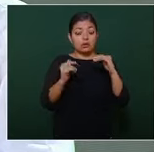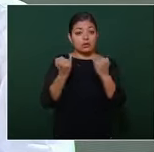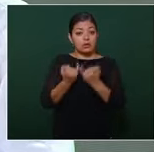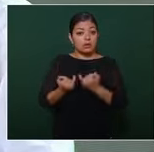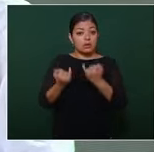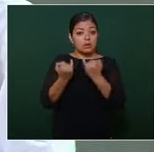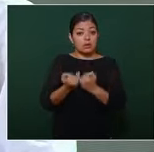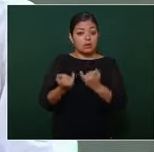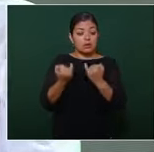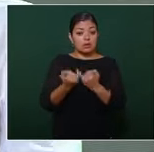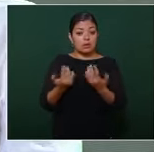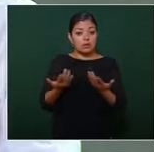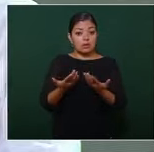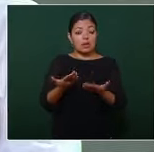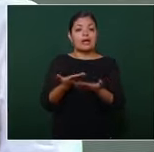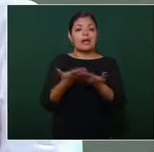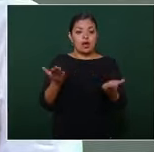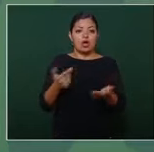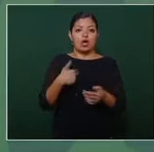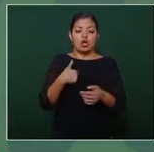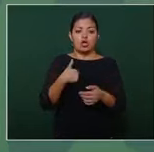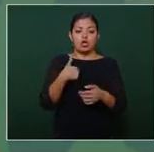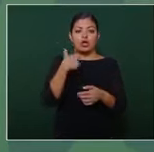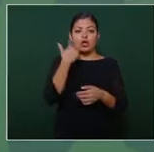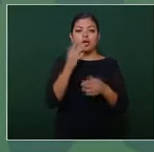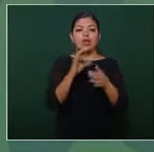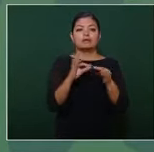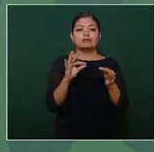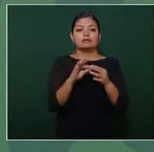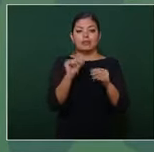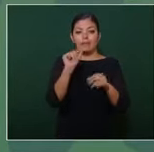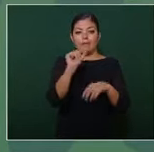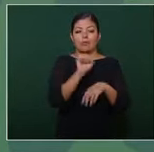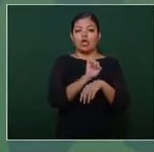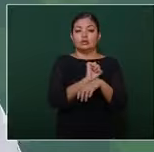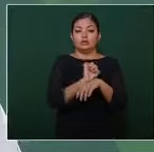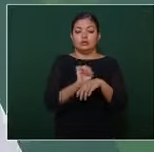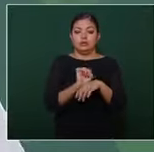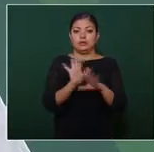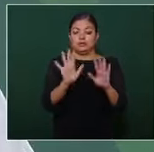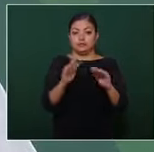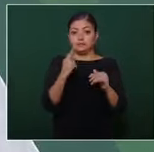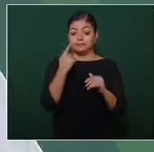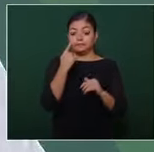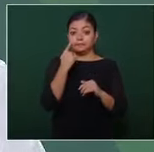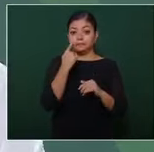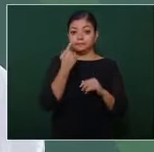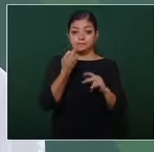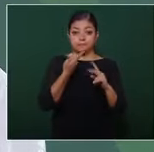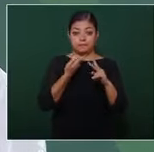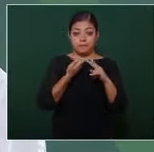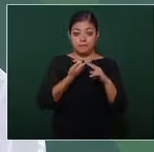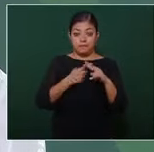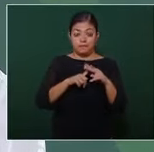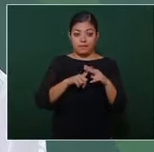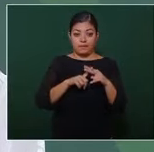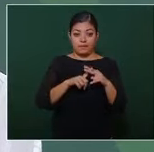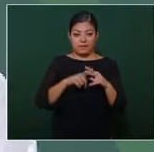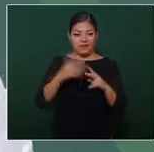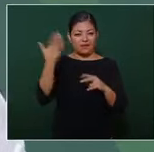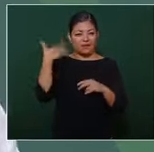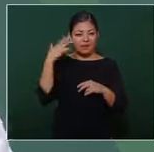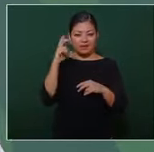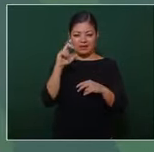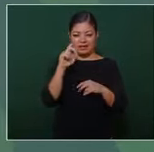a ver lo explico de manera sencilla cuando inició la política neoliberal